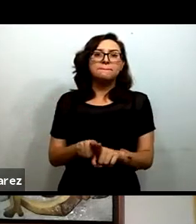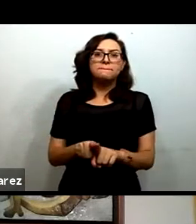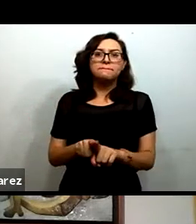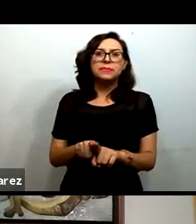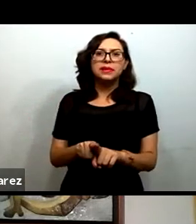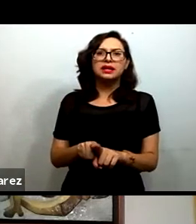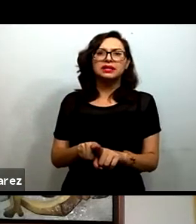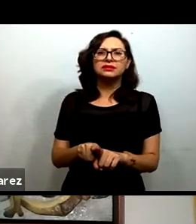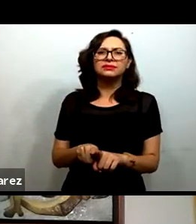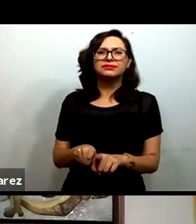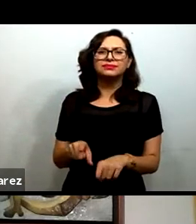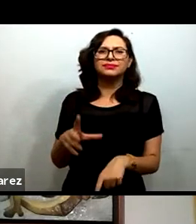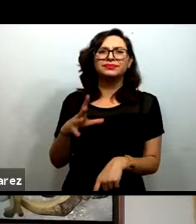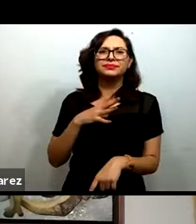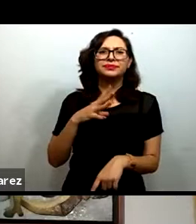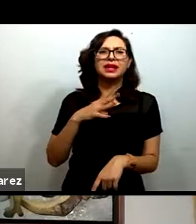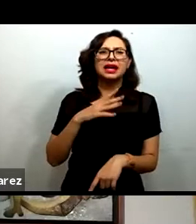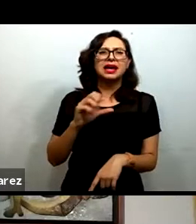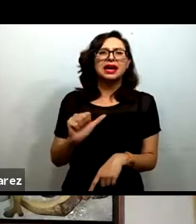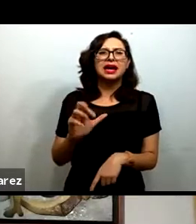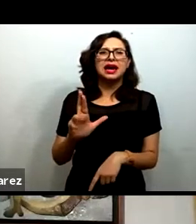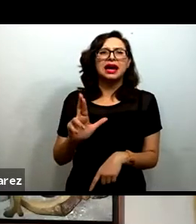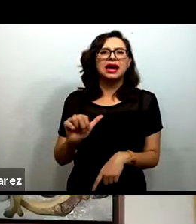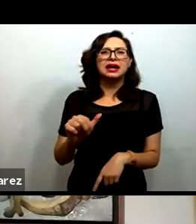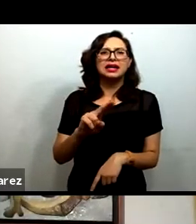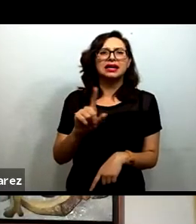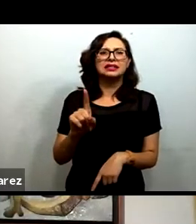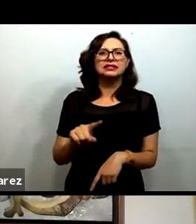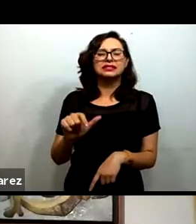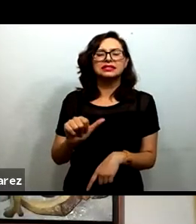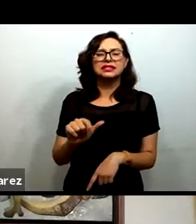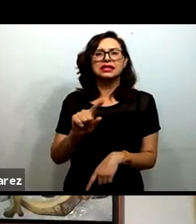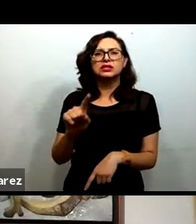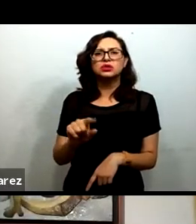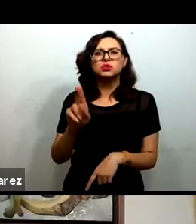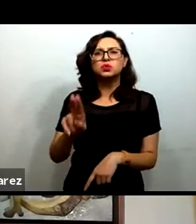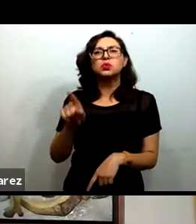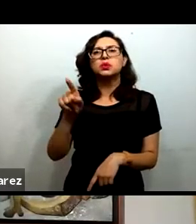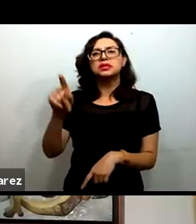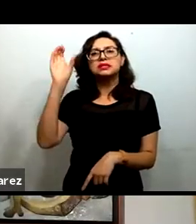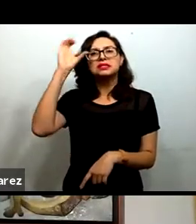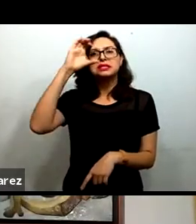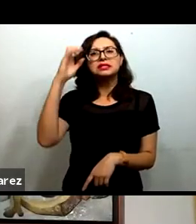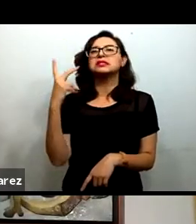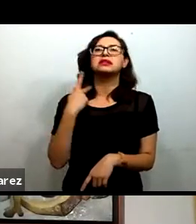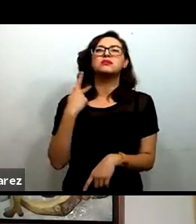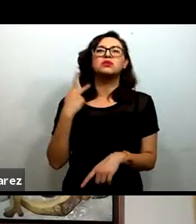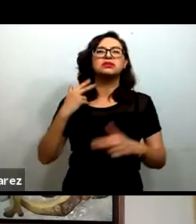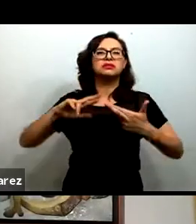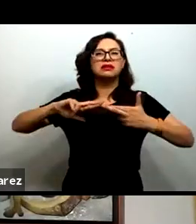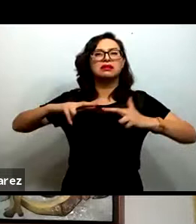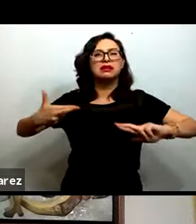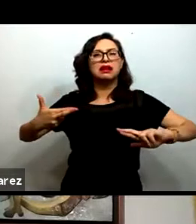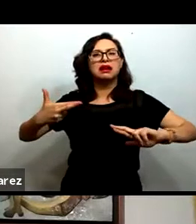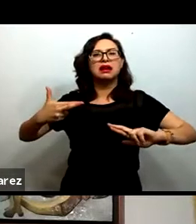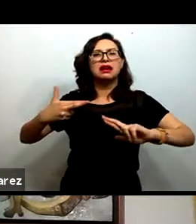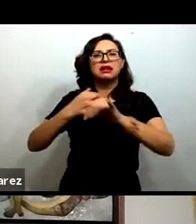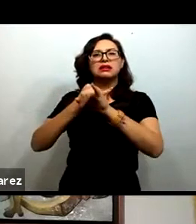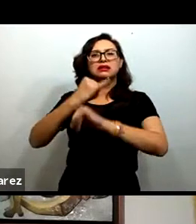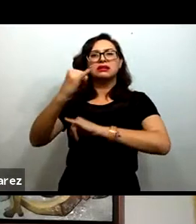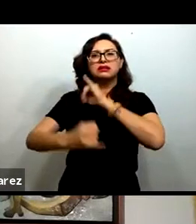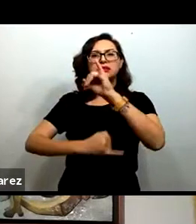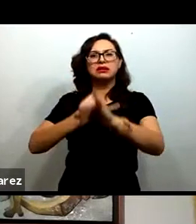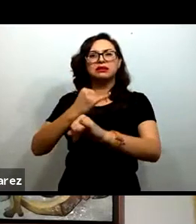Aranzazú Alonso Cuevas, Aranzazú es licenciada en Ciencias Políticas y Relaciones Internacionales por el Centro de Investigación y